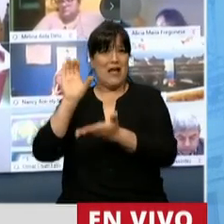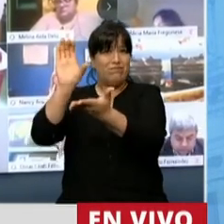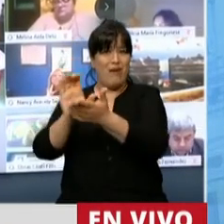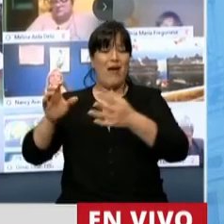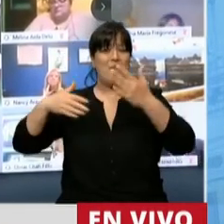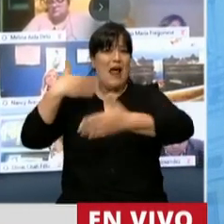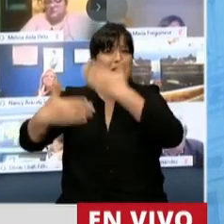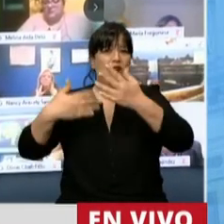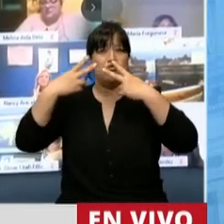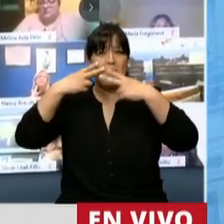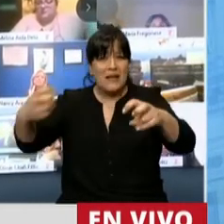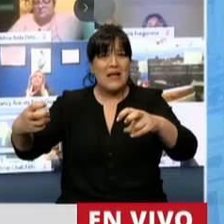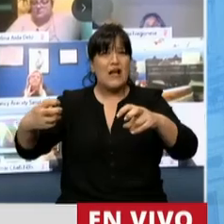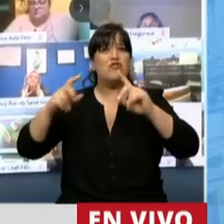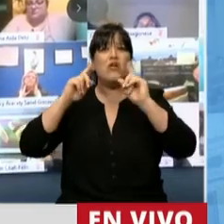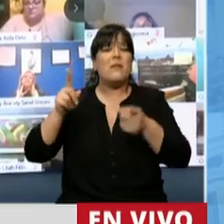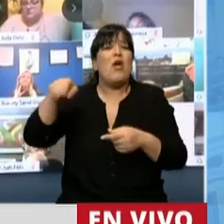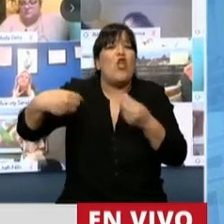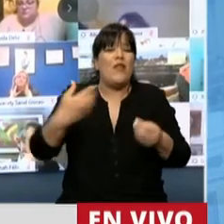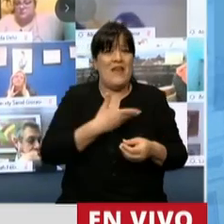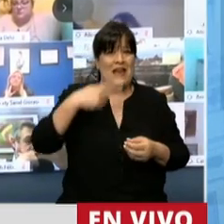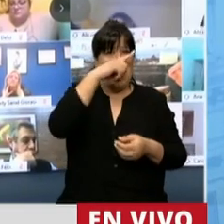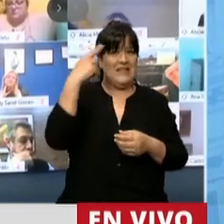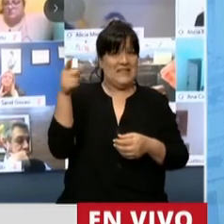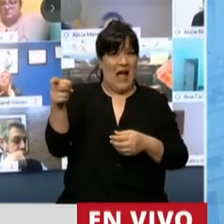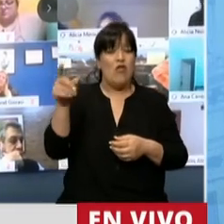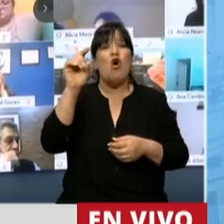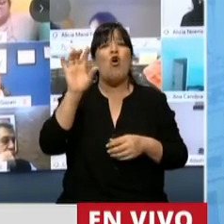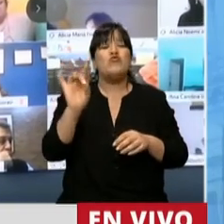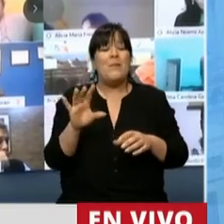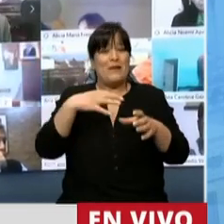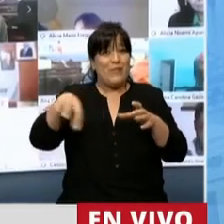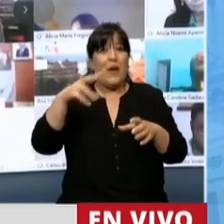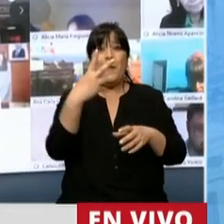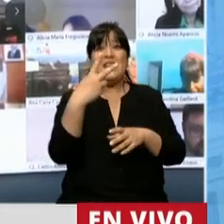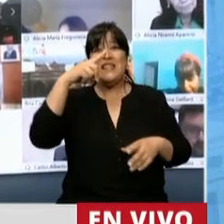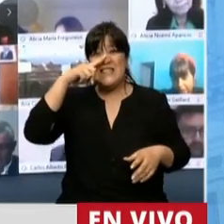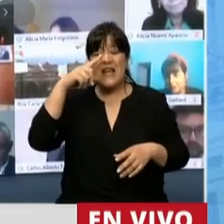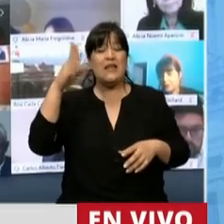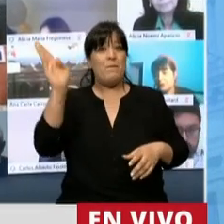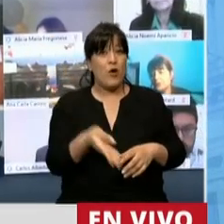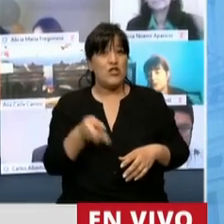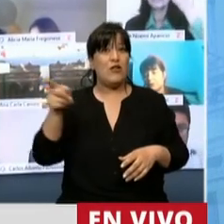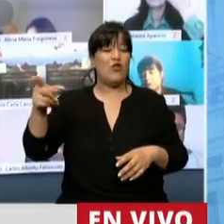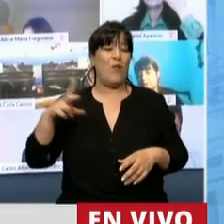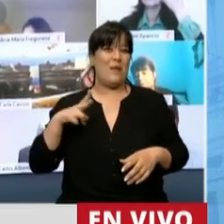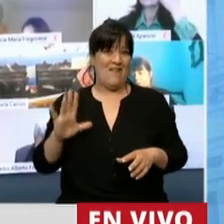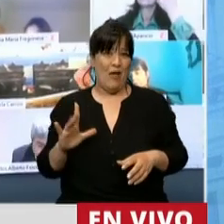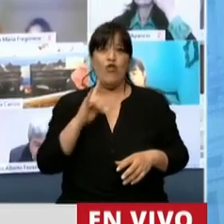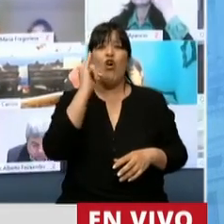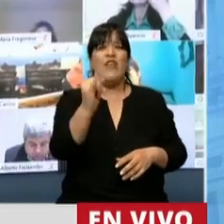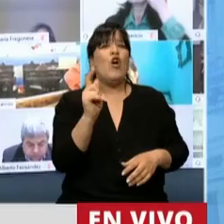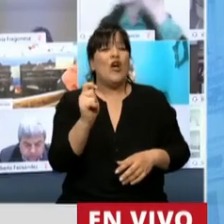El 73% de esos recursos provienen del Estado y solo un 27% del sector privado. Esto dijo